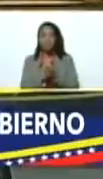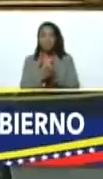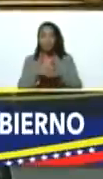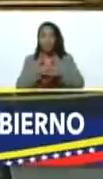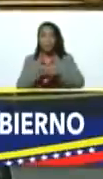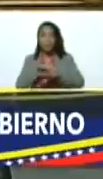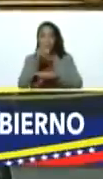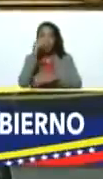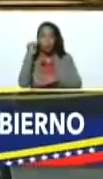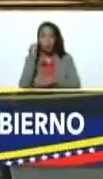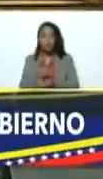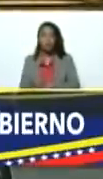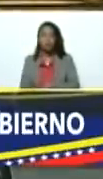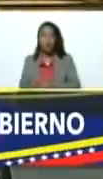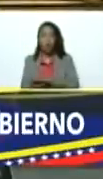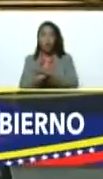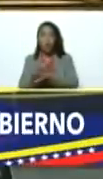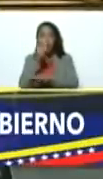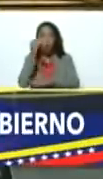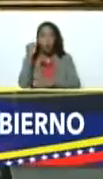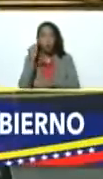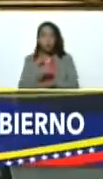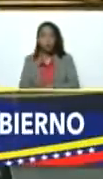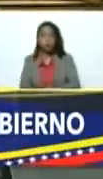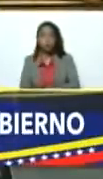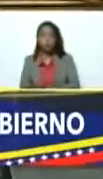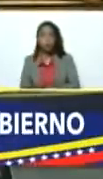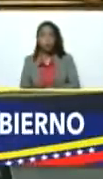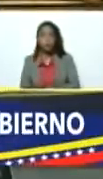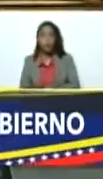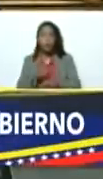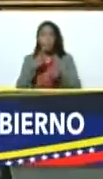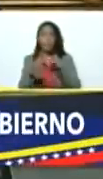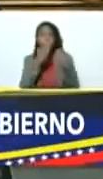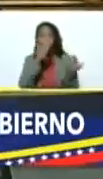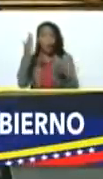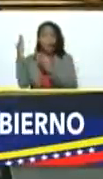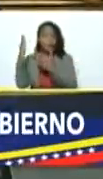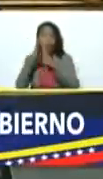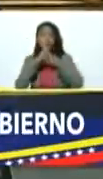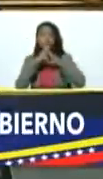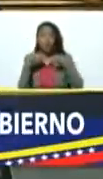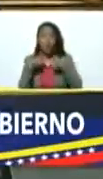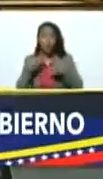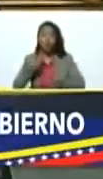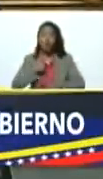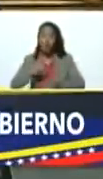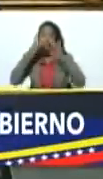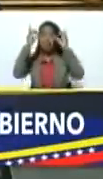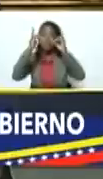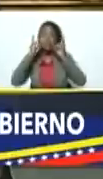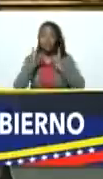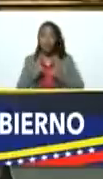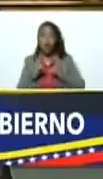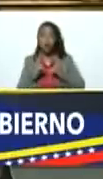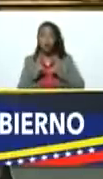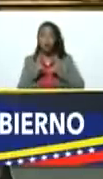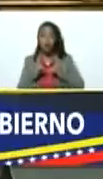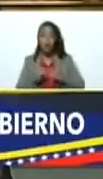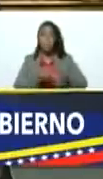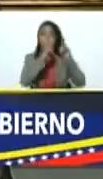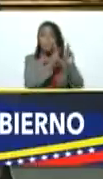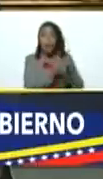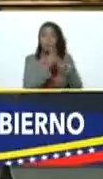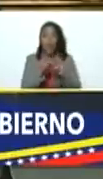ministras gobernadores gobernadoras pero así todo estoy decidido con un plan